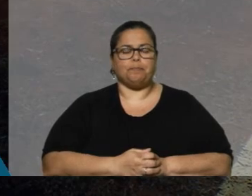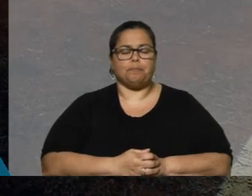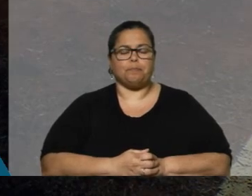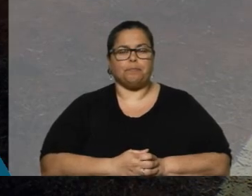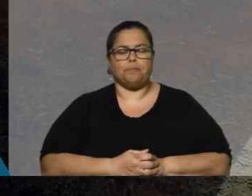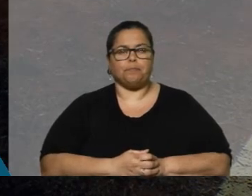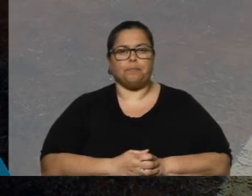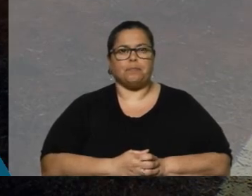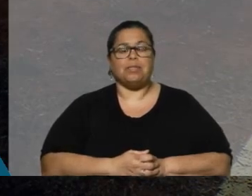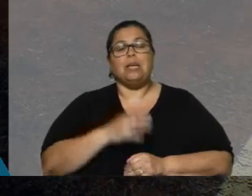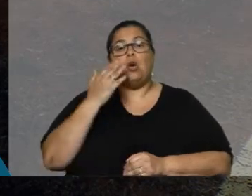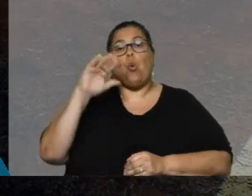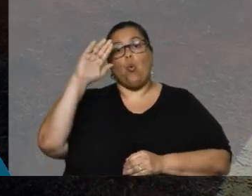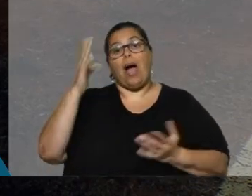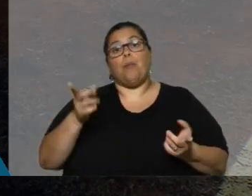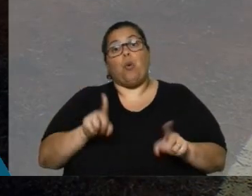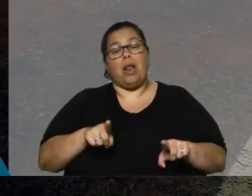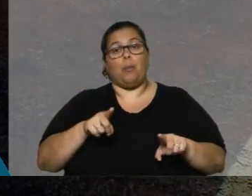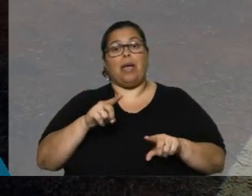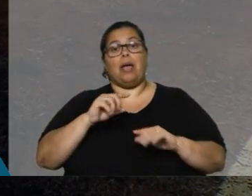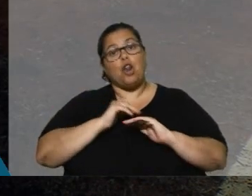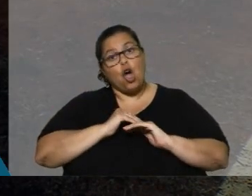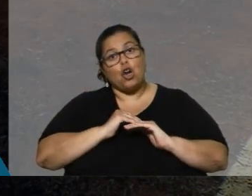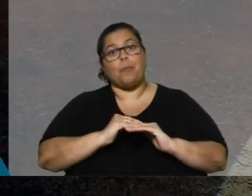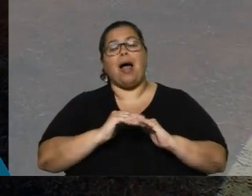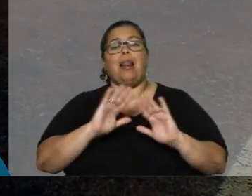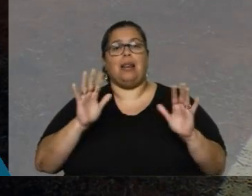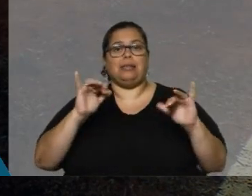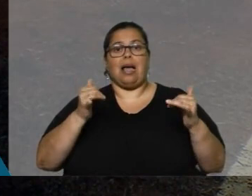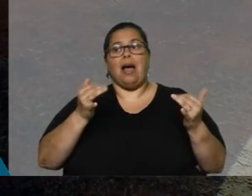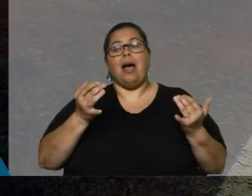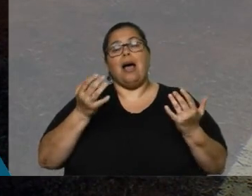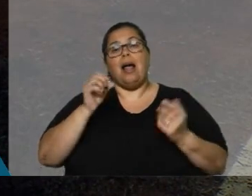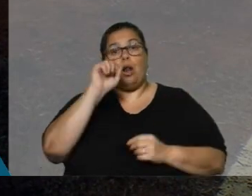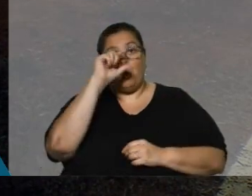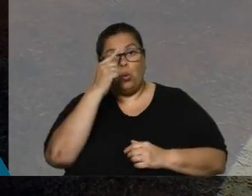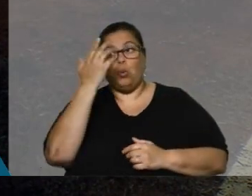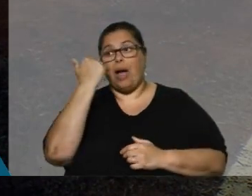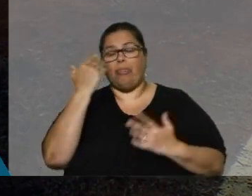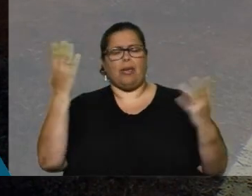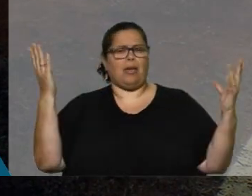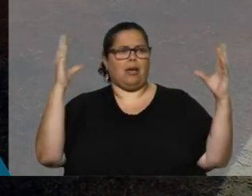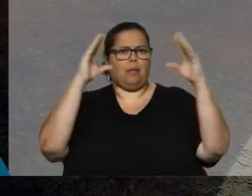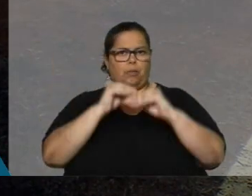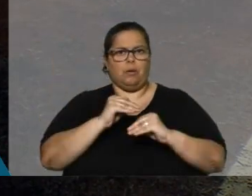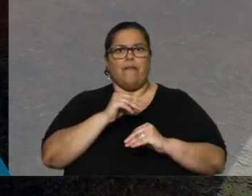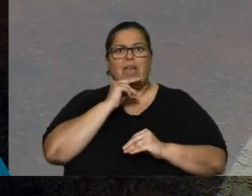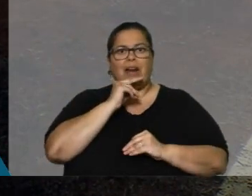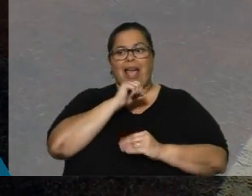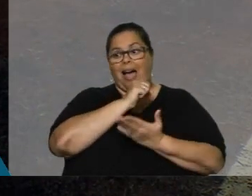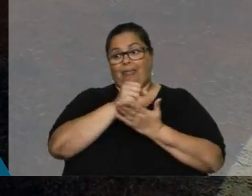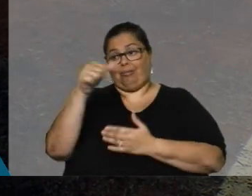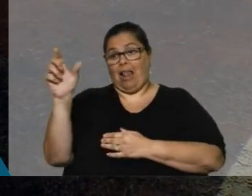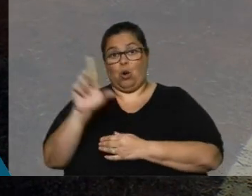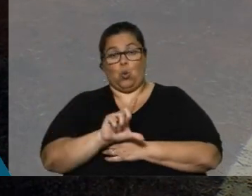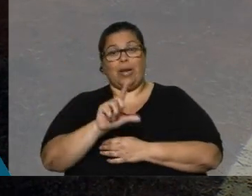Mientras en Cuba empieza a normalizarse la situación después de un apagón generalizado que empezó el viernes y se prolongó incluso hasta este lunes, hoy más o menos la